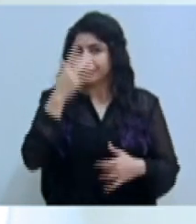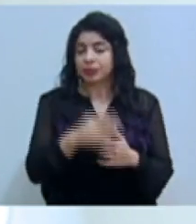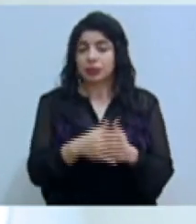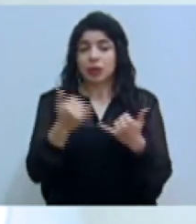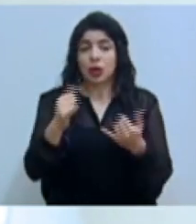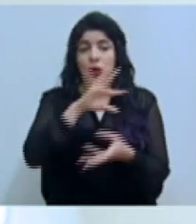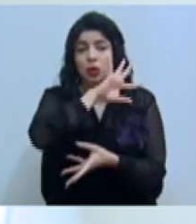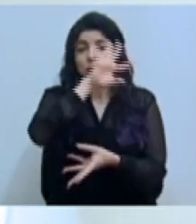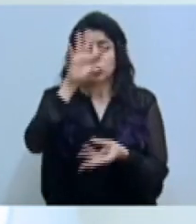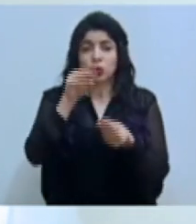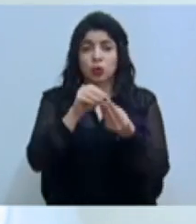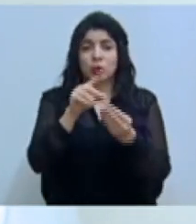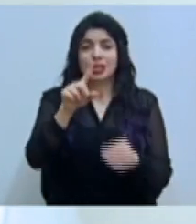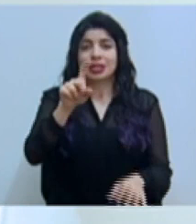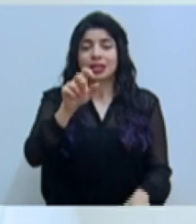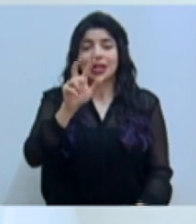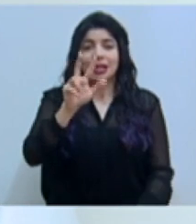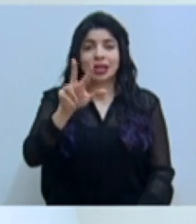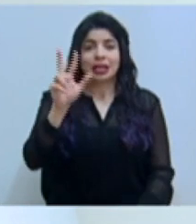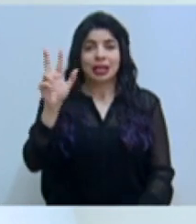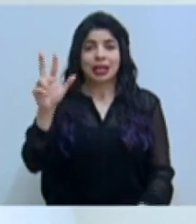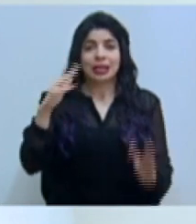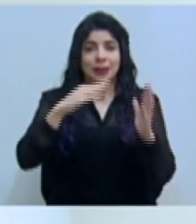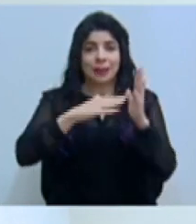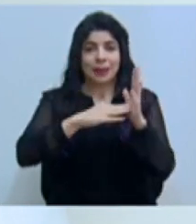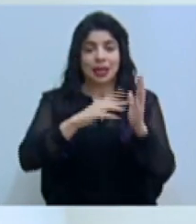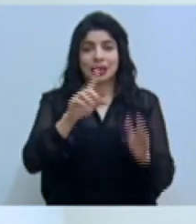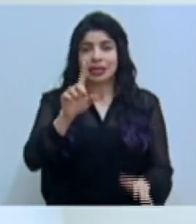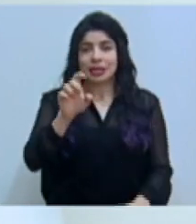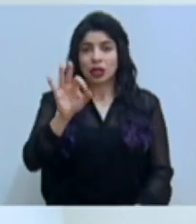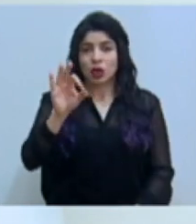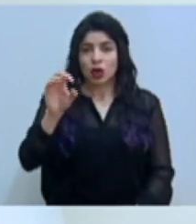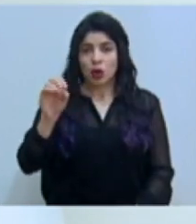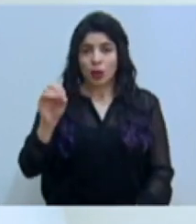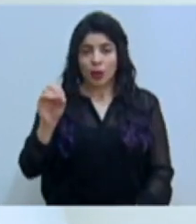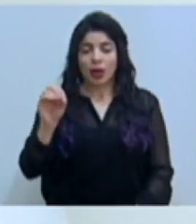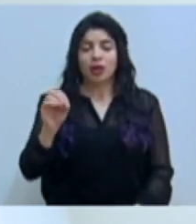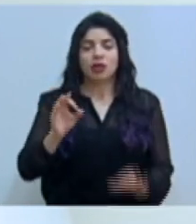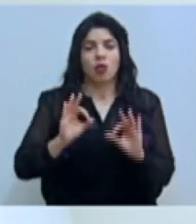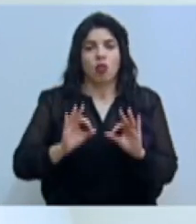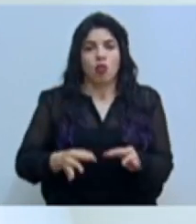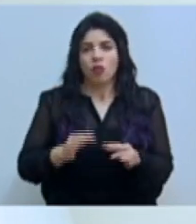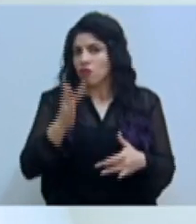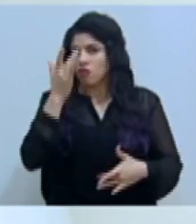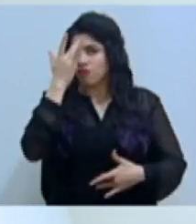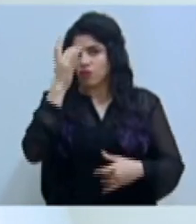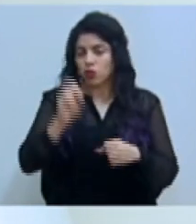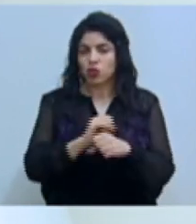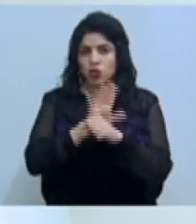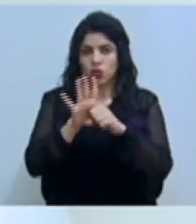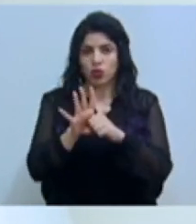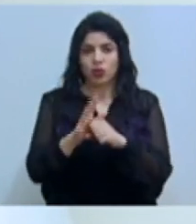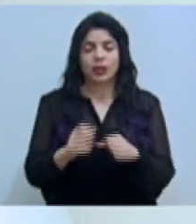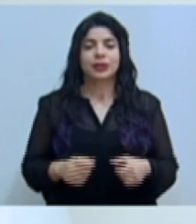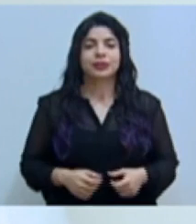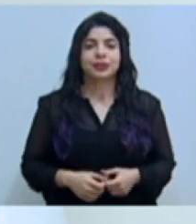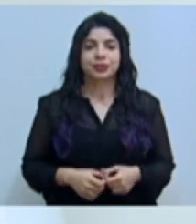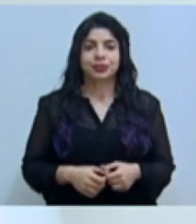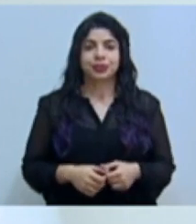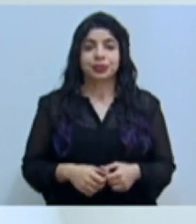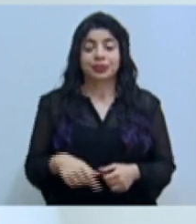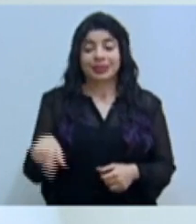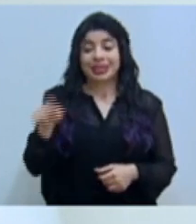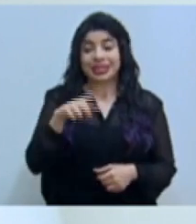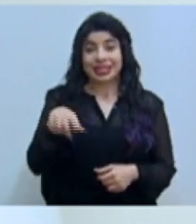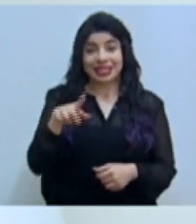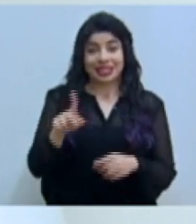llegando a un total de 133.190 casos confirmados por COVID-19. De